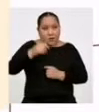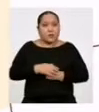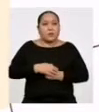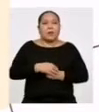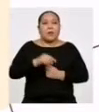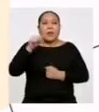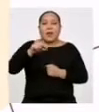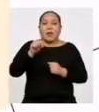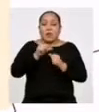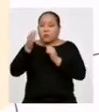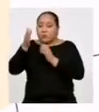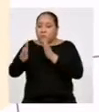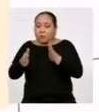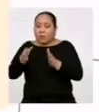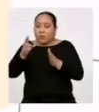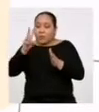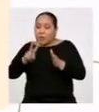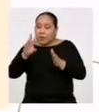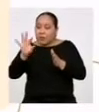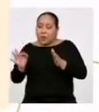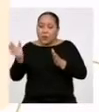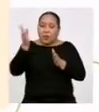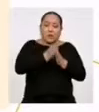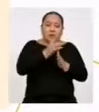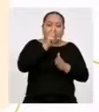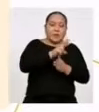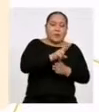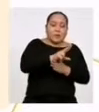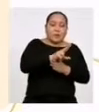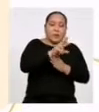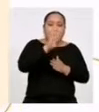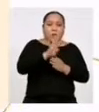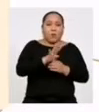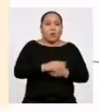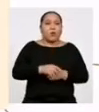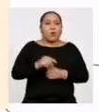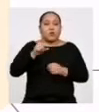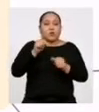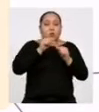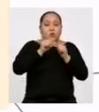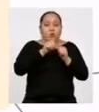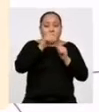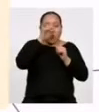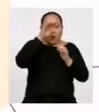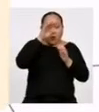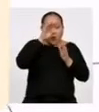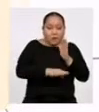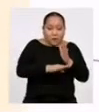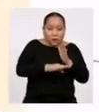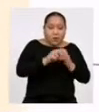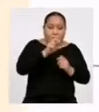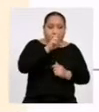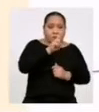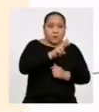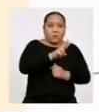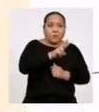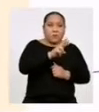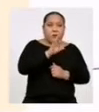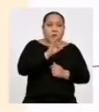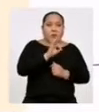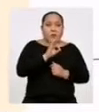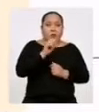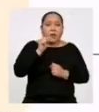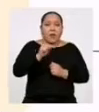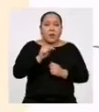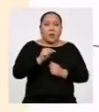intervalo es de 29 a 34 Entonces el límite inferior es 29 El límite